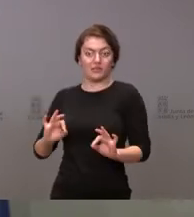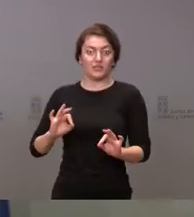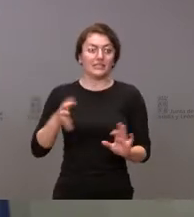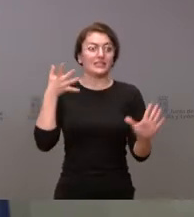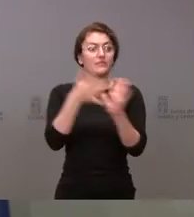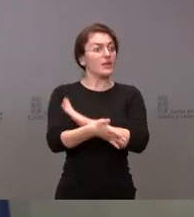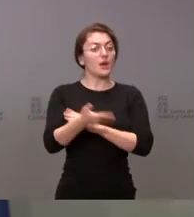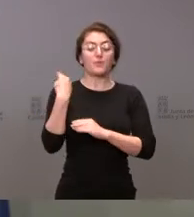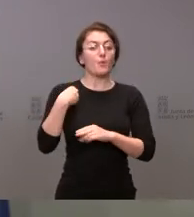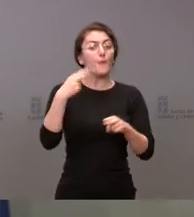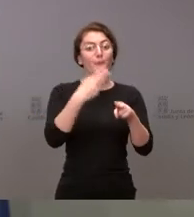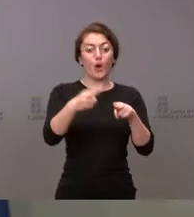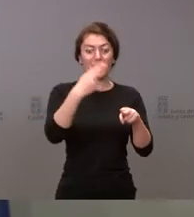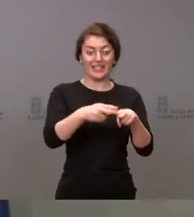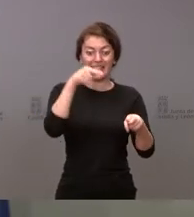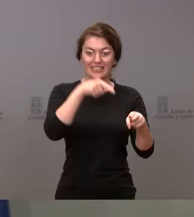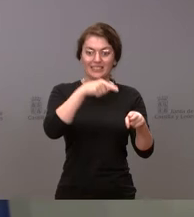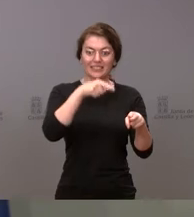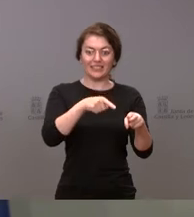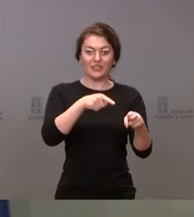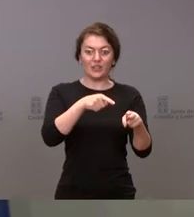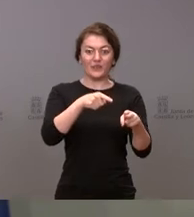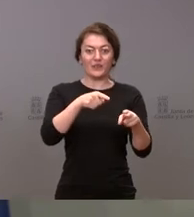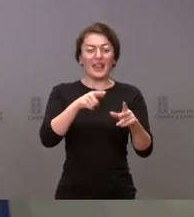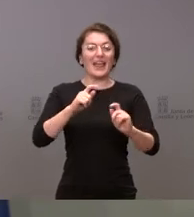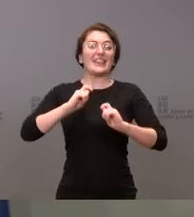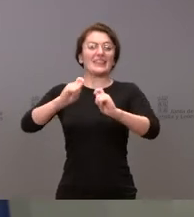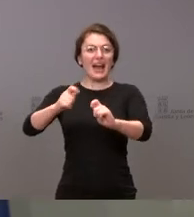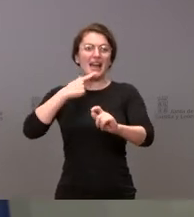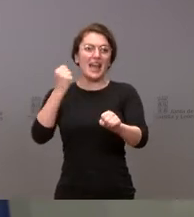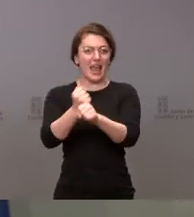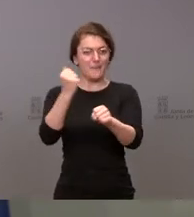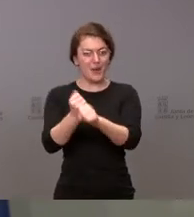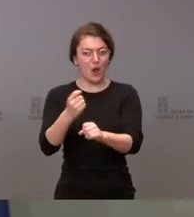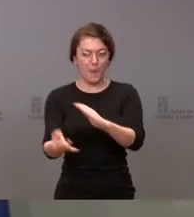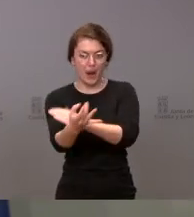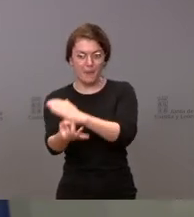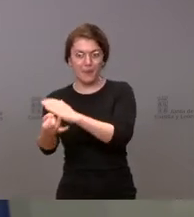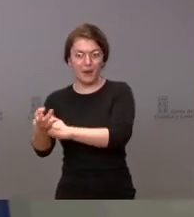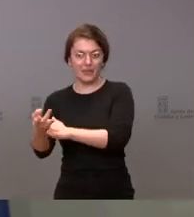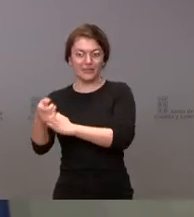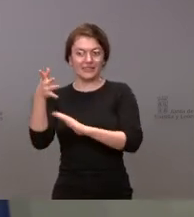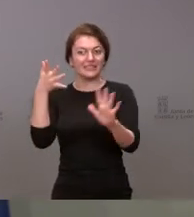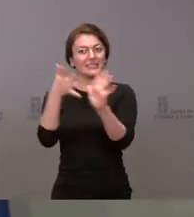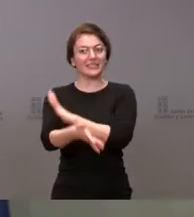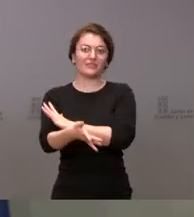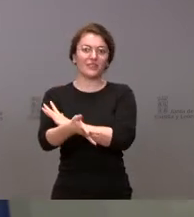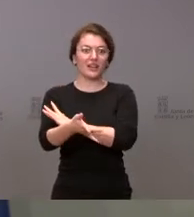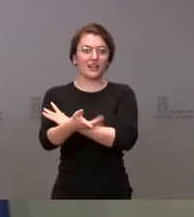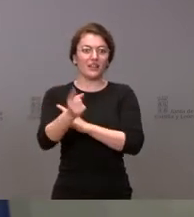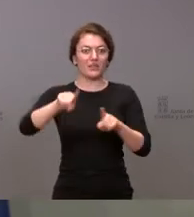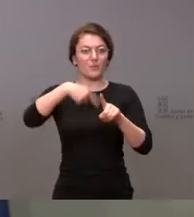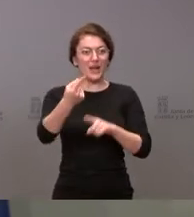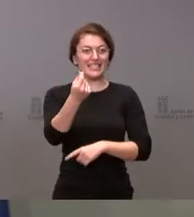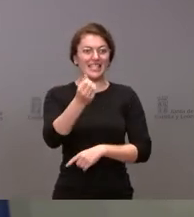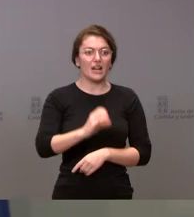contribuyan a generar empleo y a mejorar la competitividad son políticas que vienen a contribuir a mejorar los salarios y las retribuciones del conjunto de